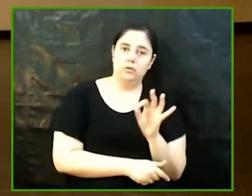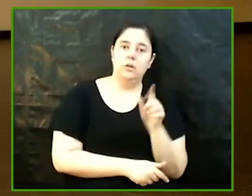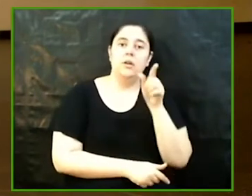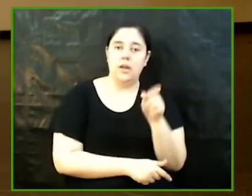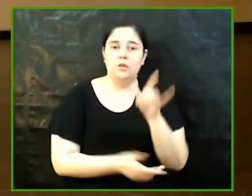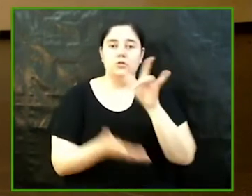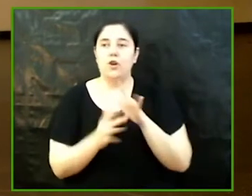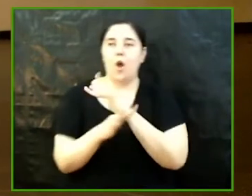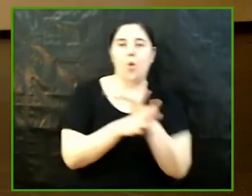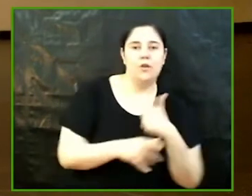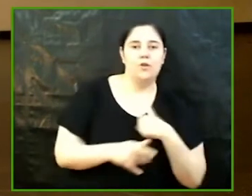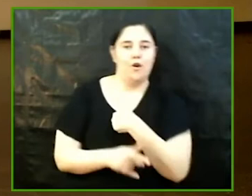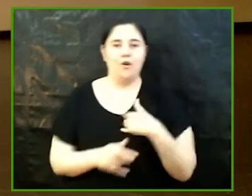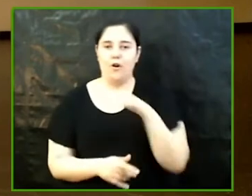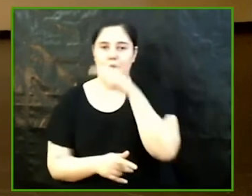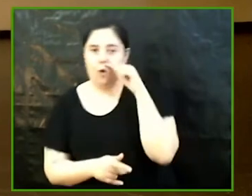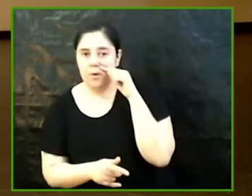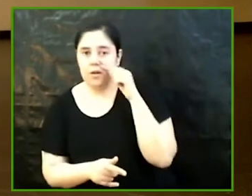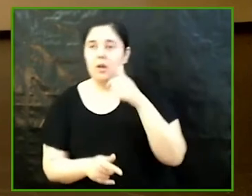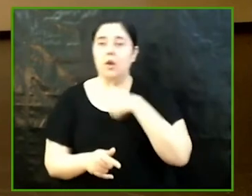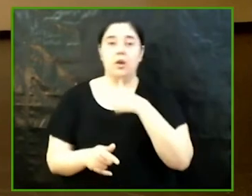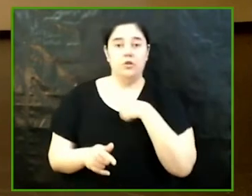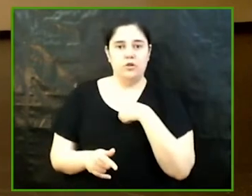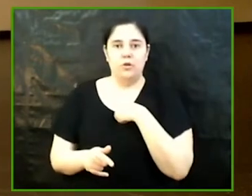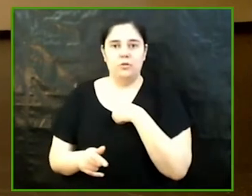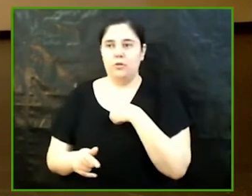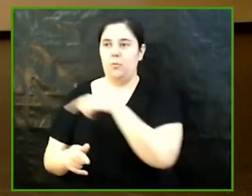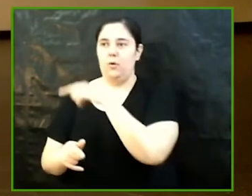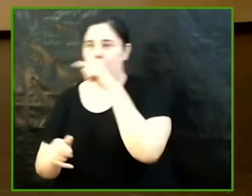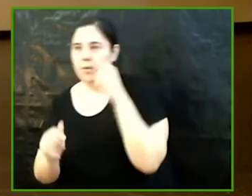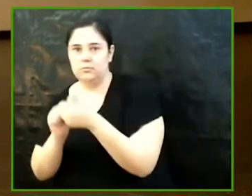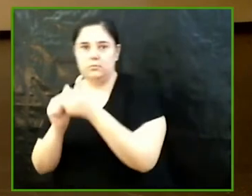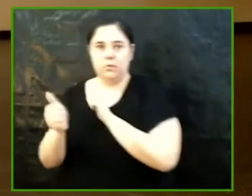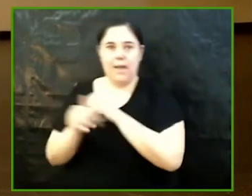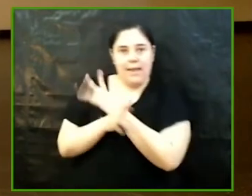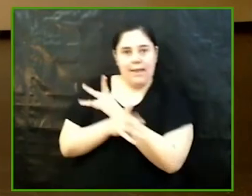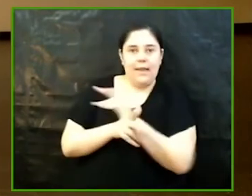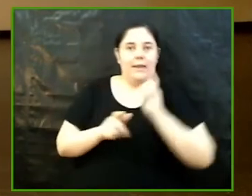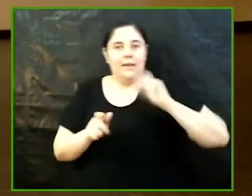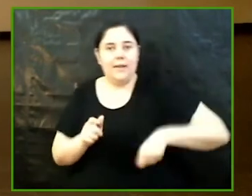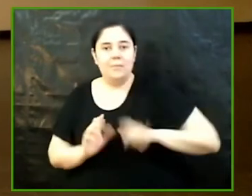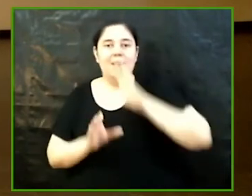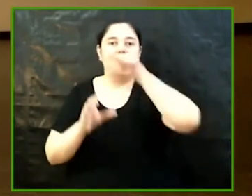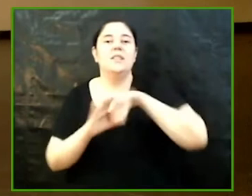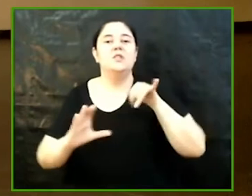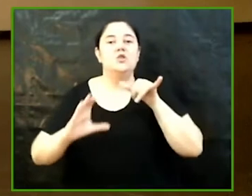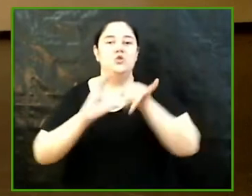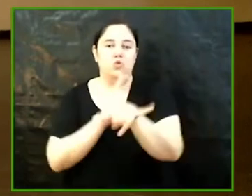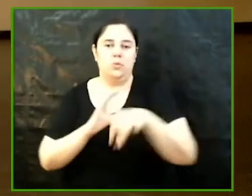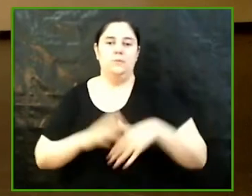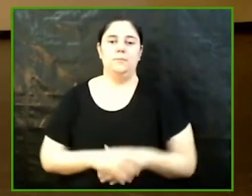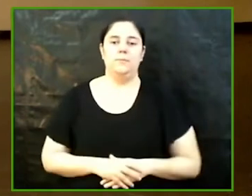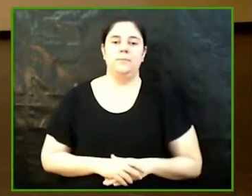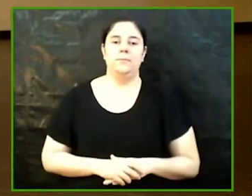ser homes Reproduïnt masculinitats Gamer i YouTube Les tutores són Dafne Montañó La Saura i Mariester Fernández Mostassa